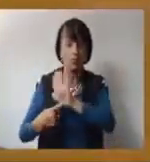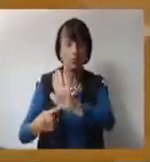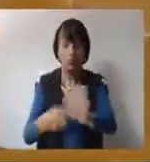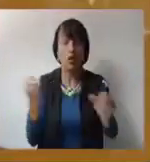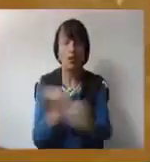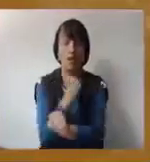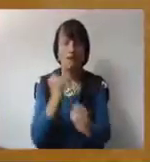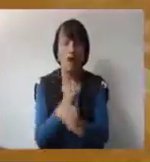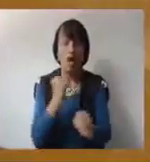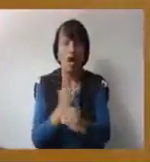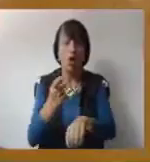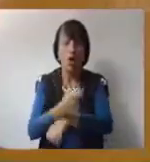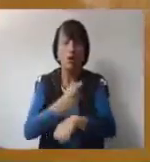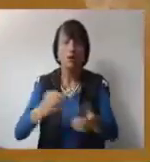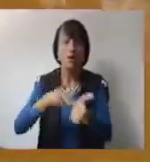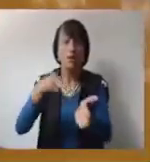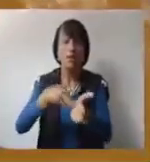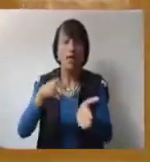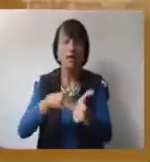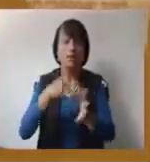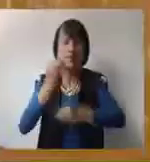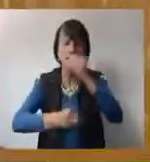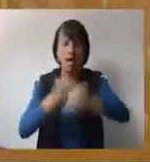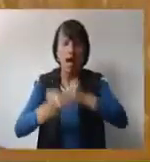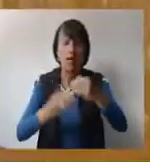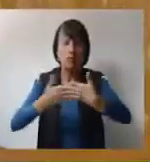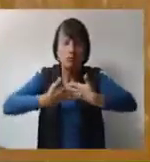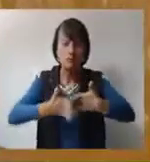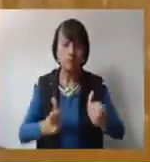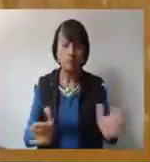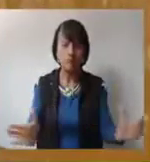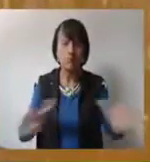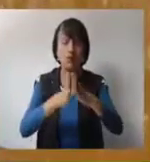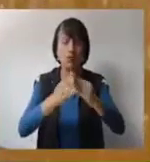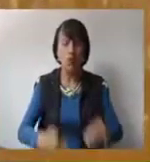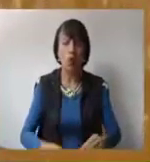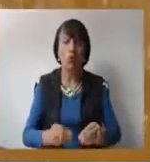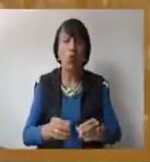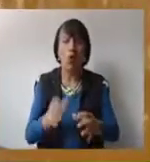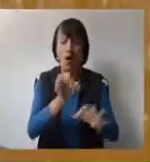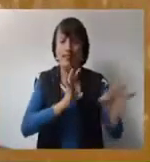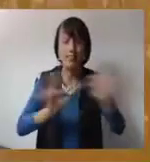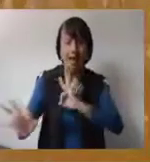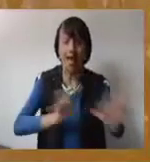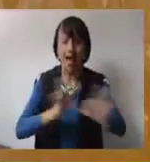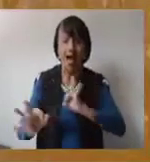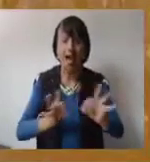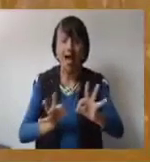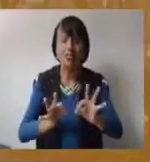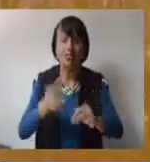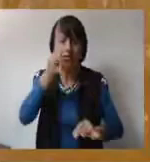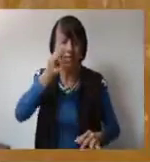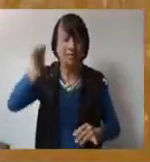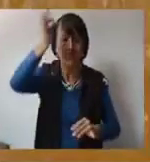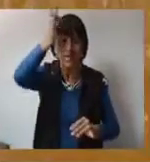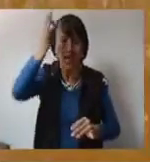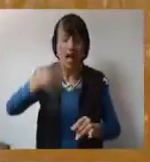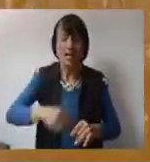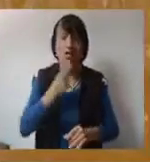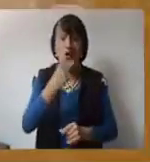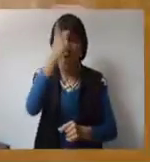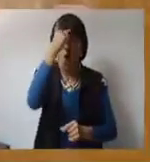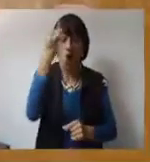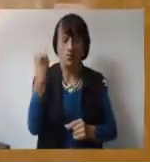En el marco del homenaje a los trabajadores del gobierno de Miranda, se realizó la reapertura de la sala en Mazolero, ubicado en el Complejo Cultural